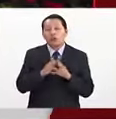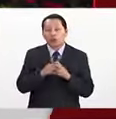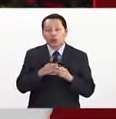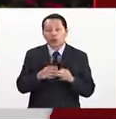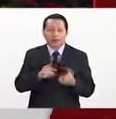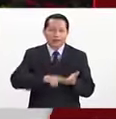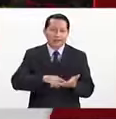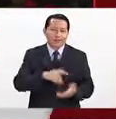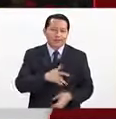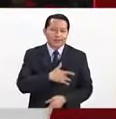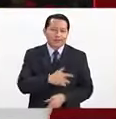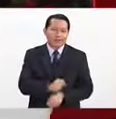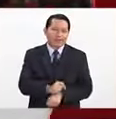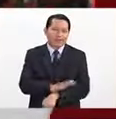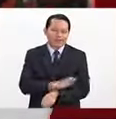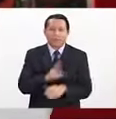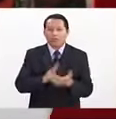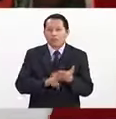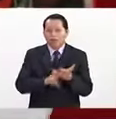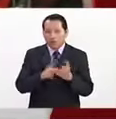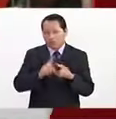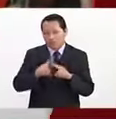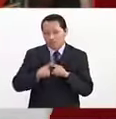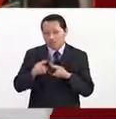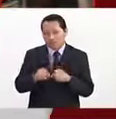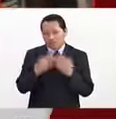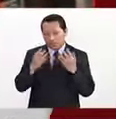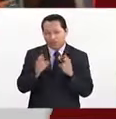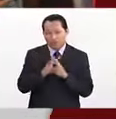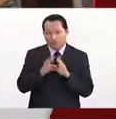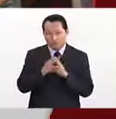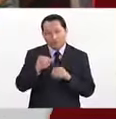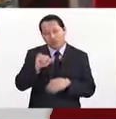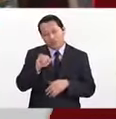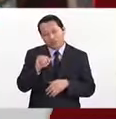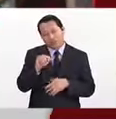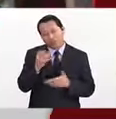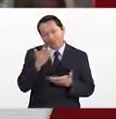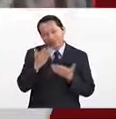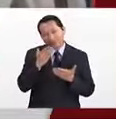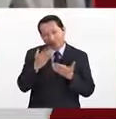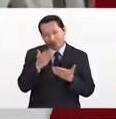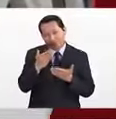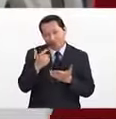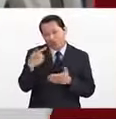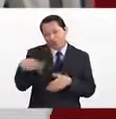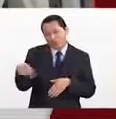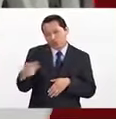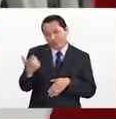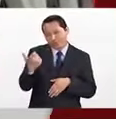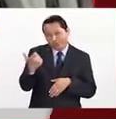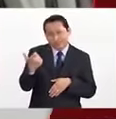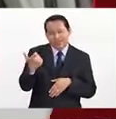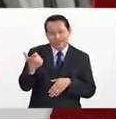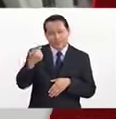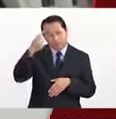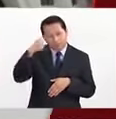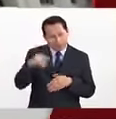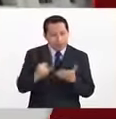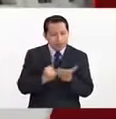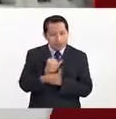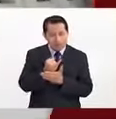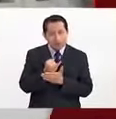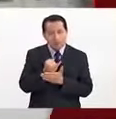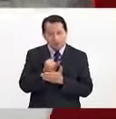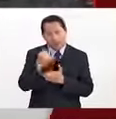las emociones, de acuerdo a sus valores, desde luego, consideran su presupuesto, ¿no?, para tomar estas